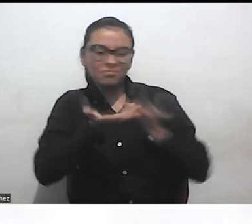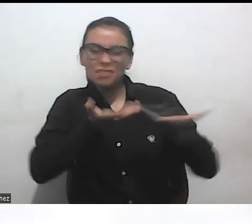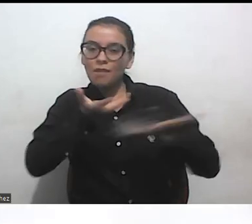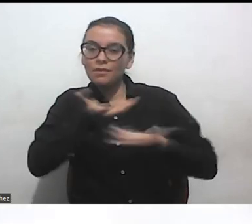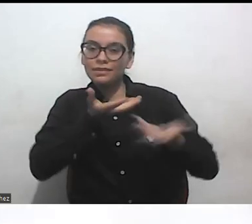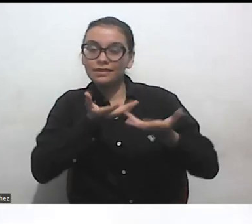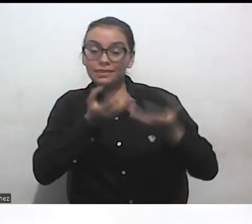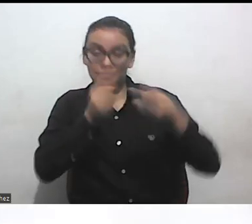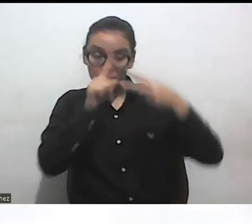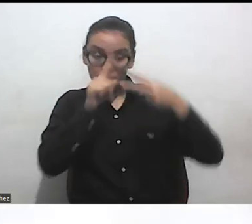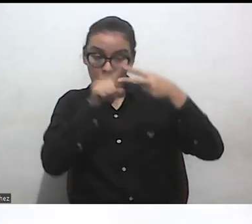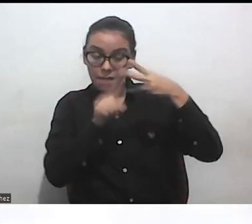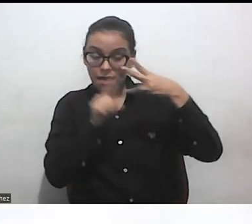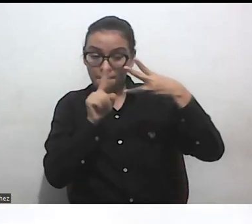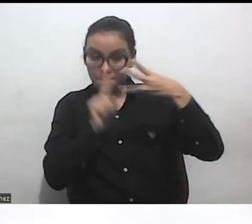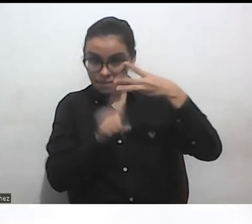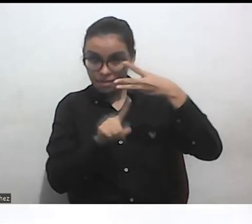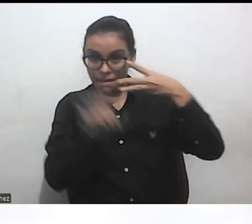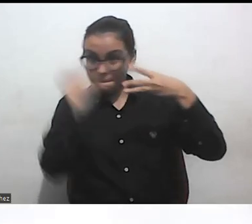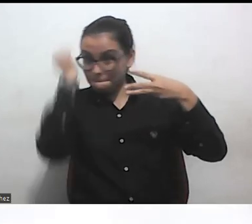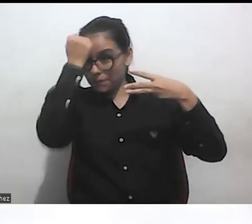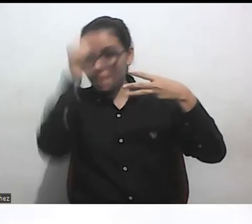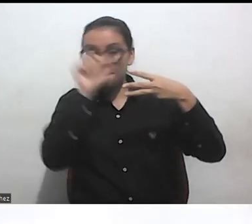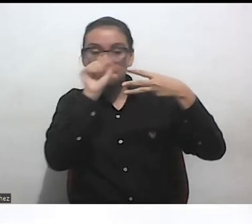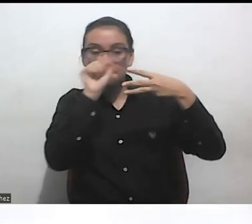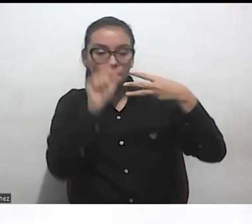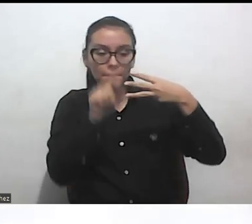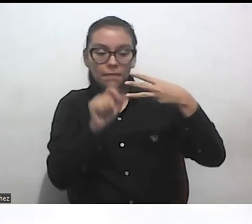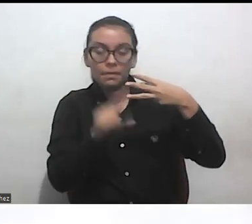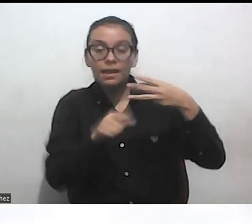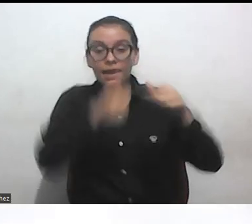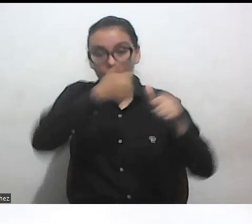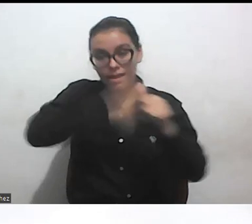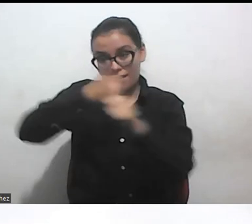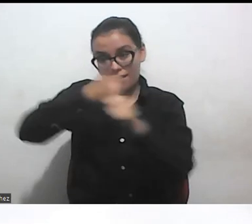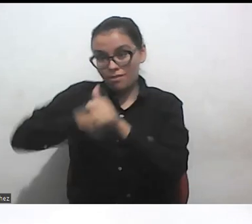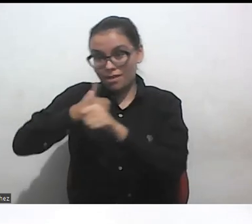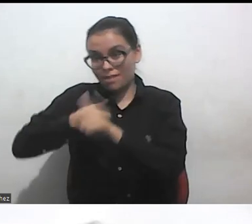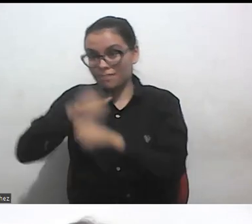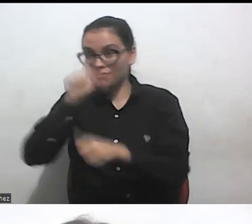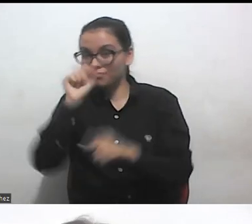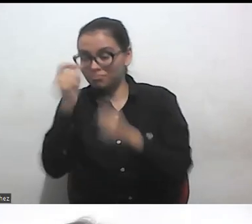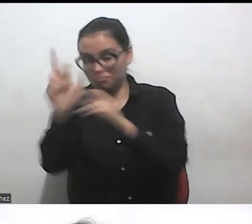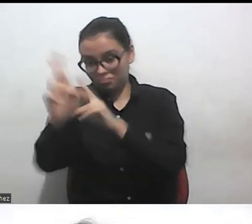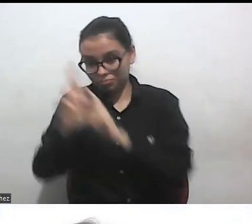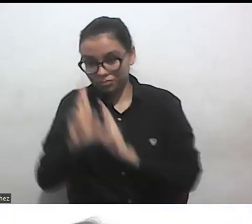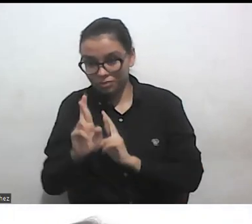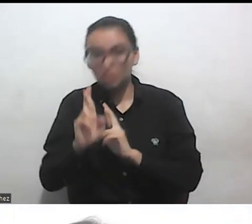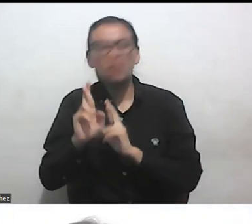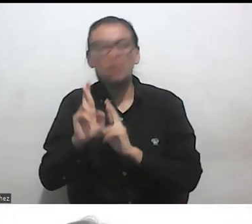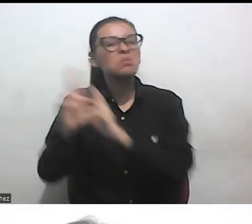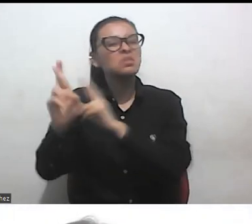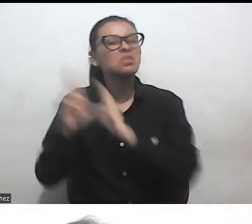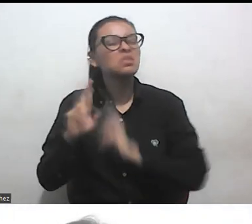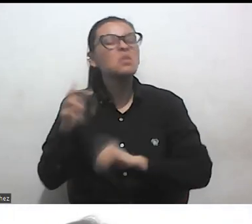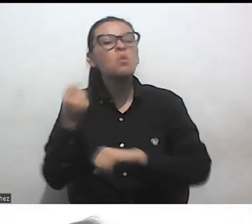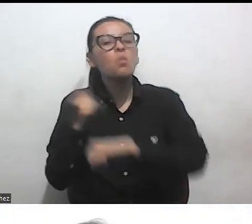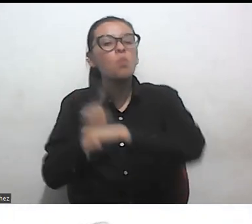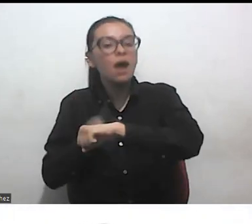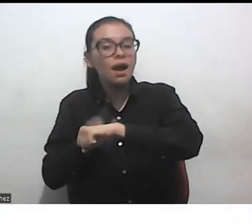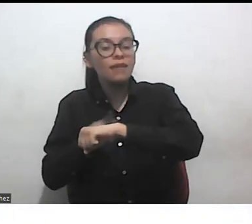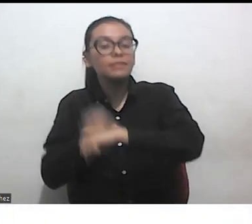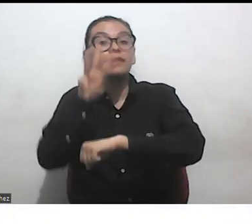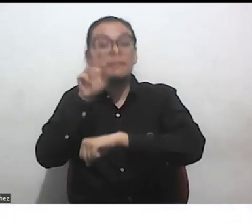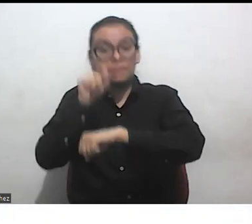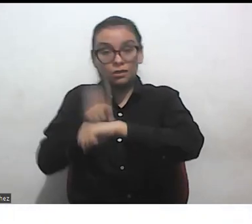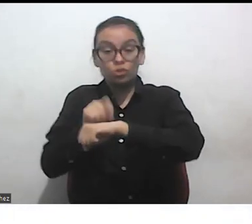preguntas. Cada pregunta será respondida por cada una de las profesoras, quienes cuentan con tres minutos para compartir sus puntos de vista.